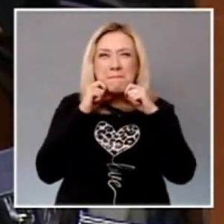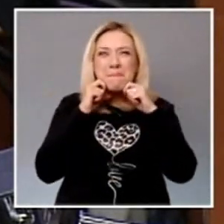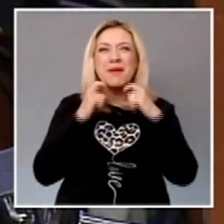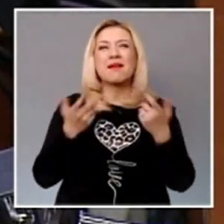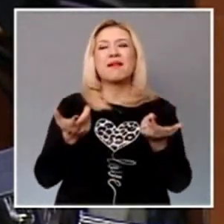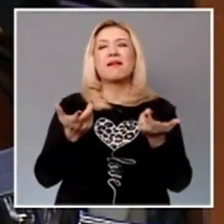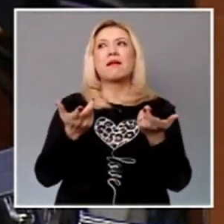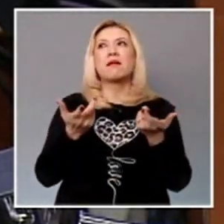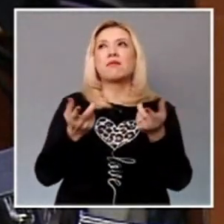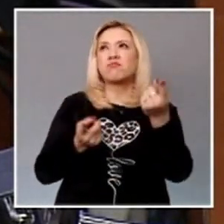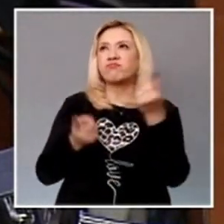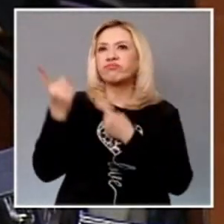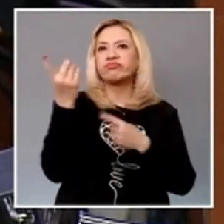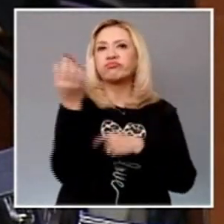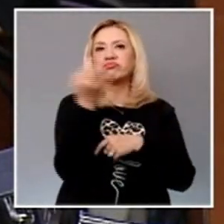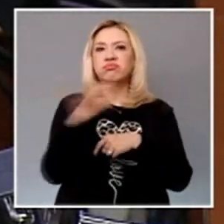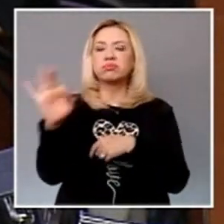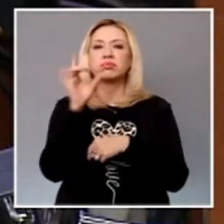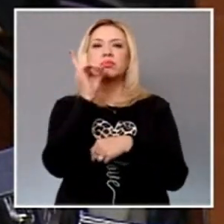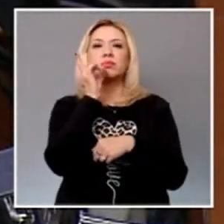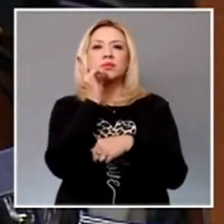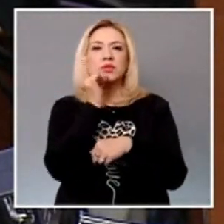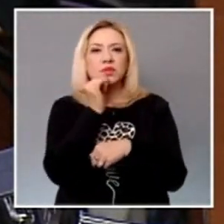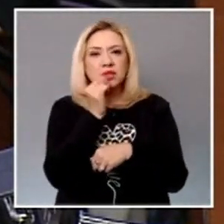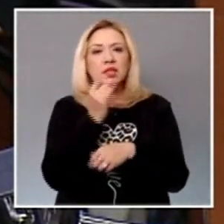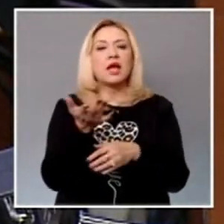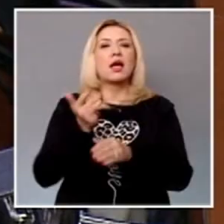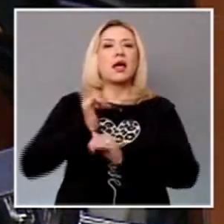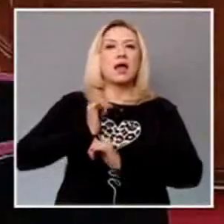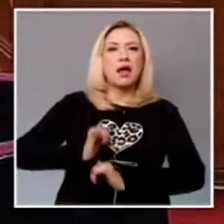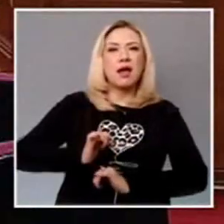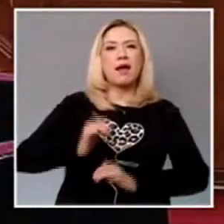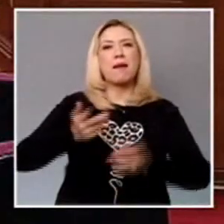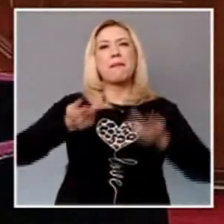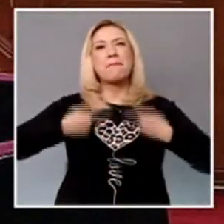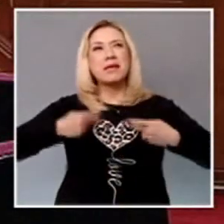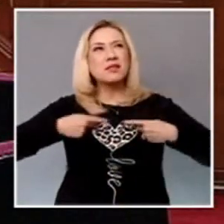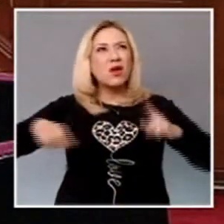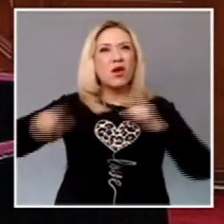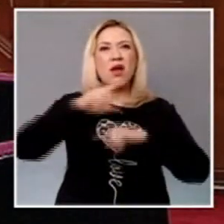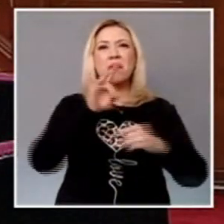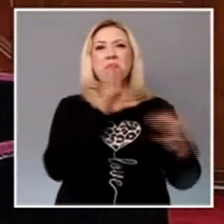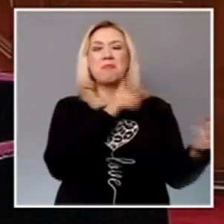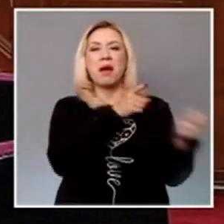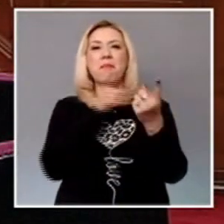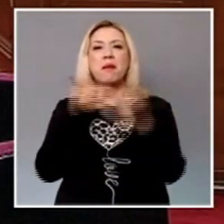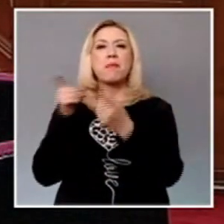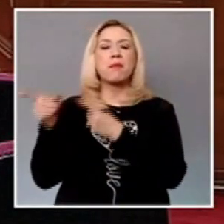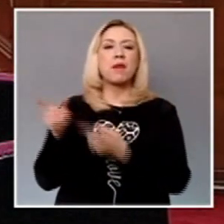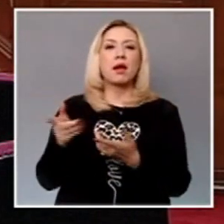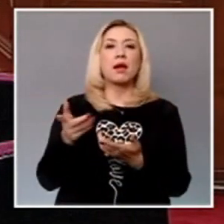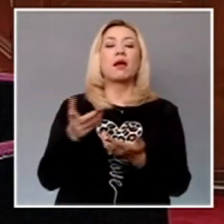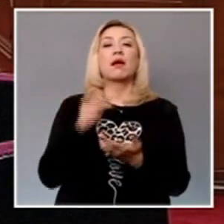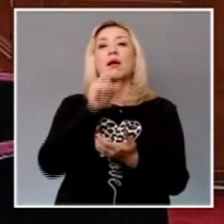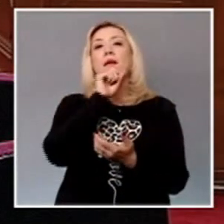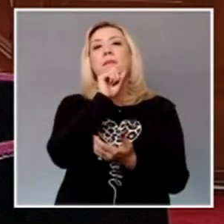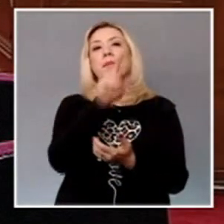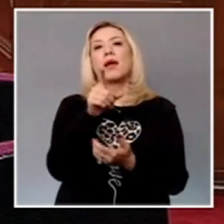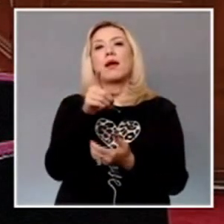o a cualquier persona de la sociedad, así como por injuriar a personas que asistan a un espectáculo o